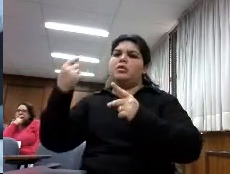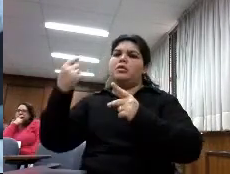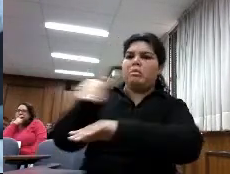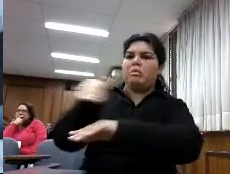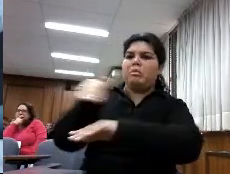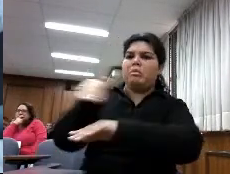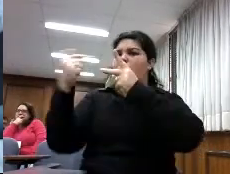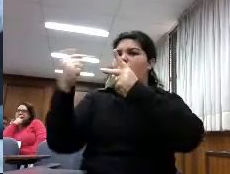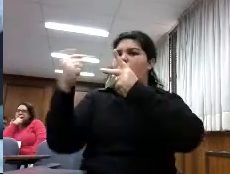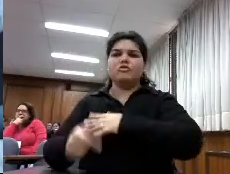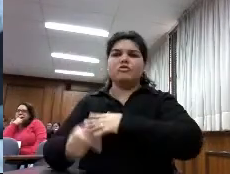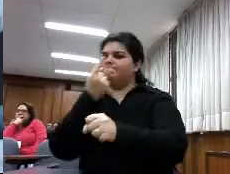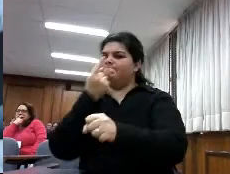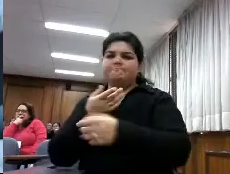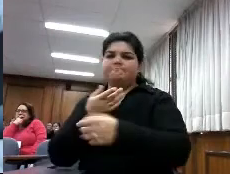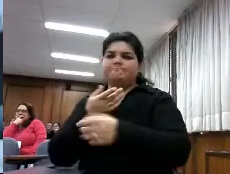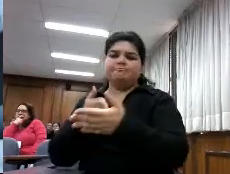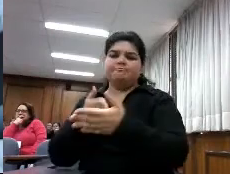móvil